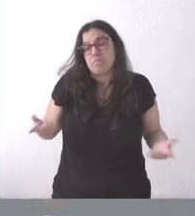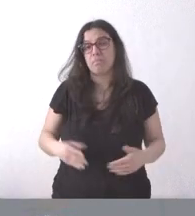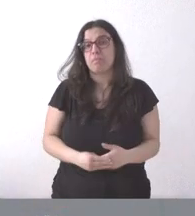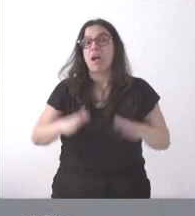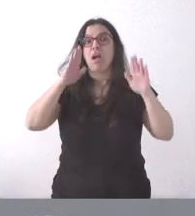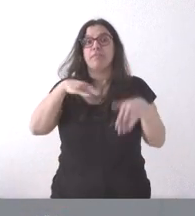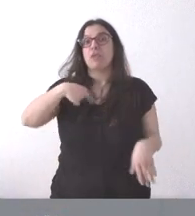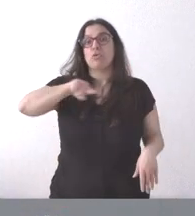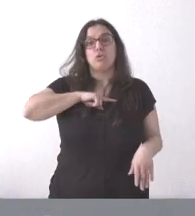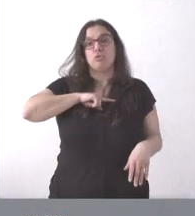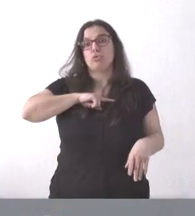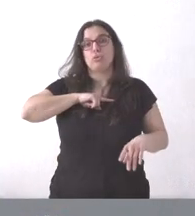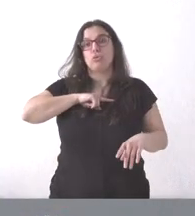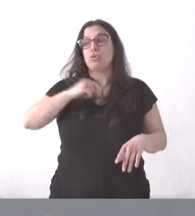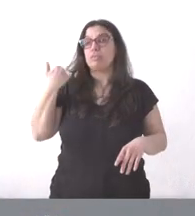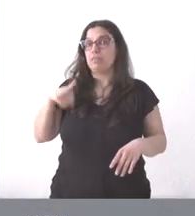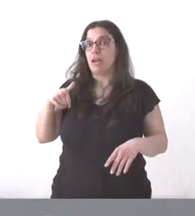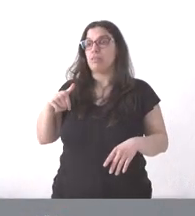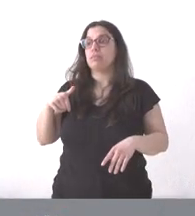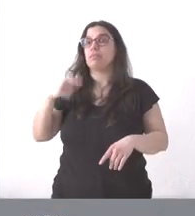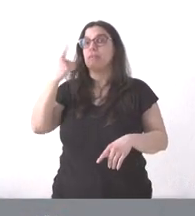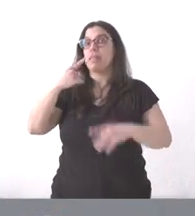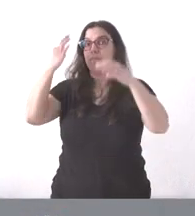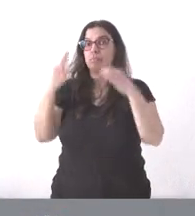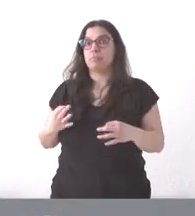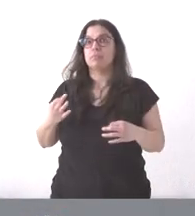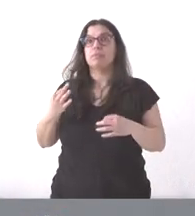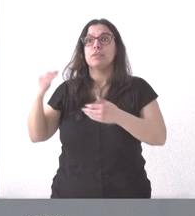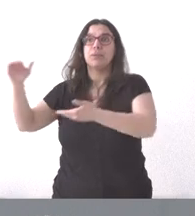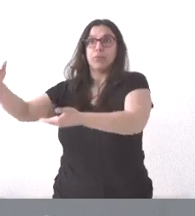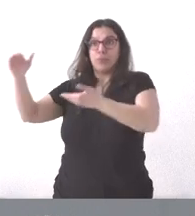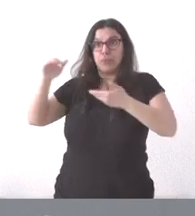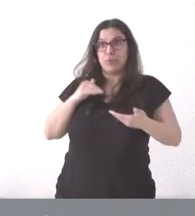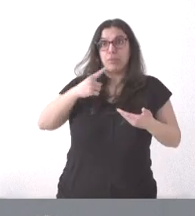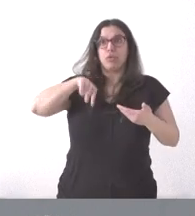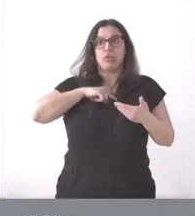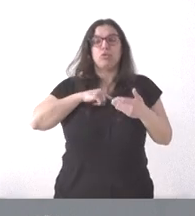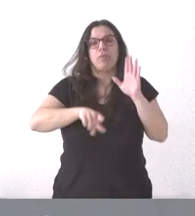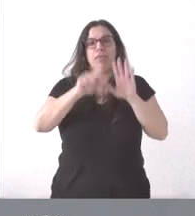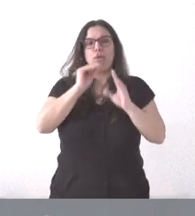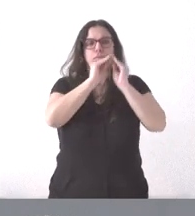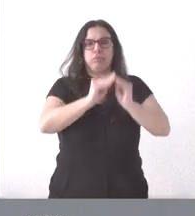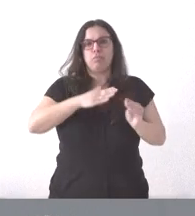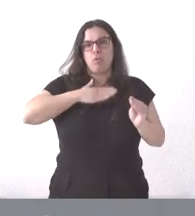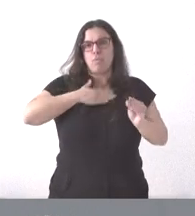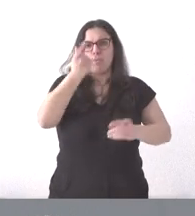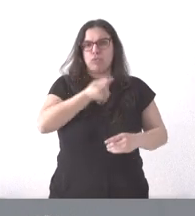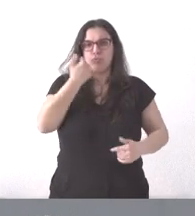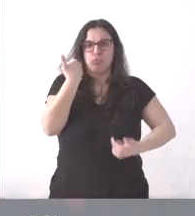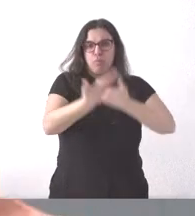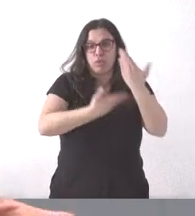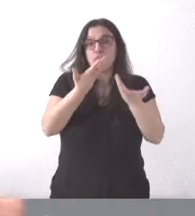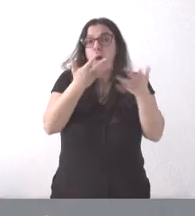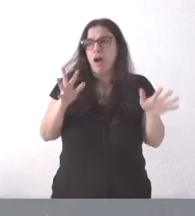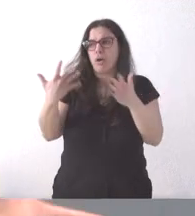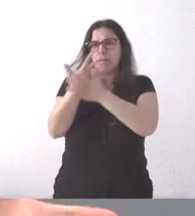nosotros hemos decidido, una vez que nos entregaron las entregas a cuenta, pues elaborar los presupuestos de Castilla y León. Y, a pesar de todas las indefiniciones, que